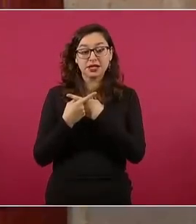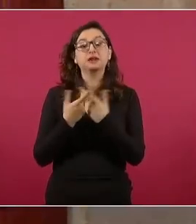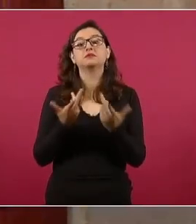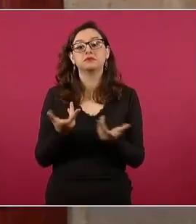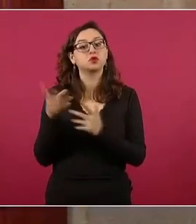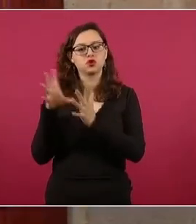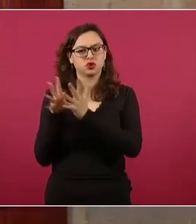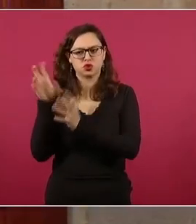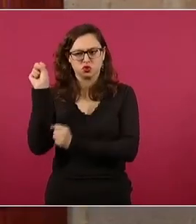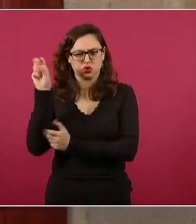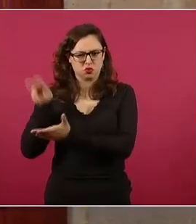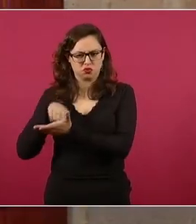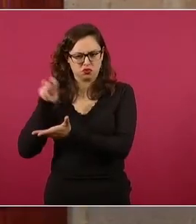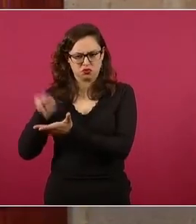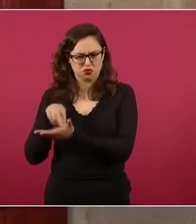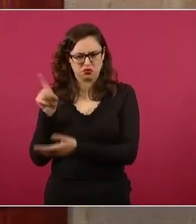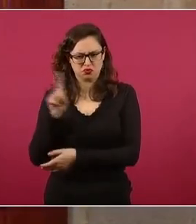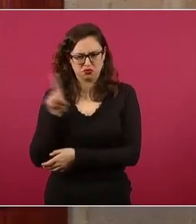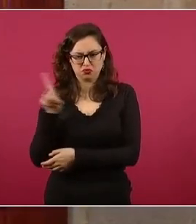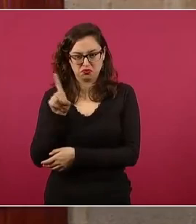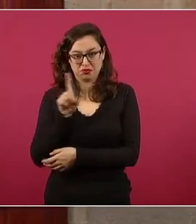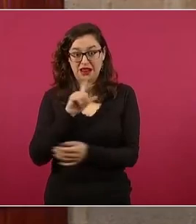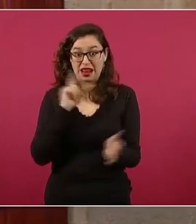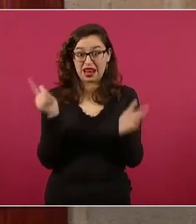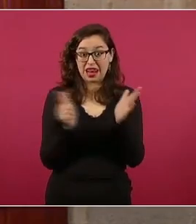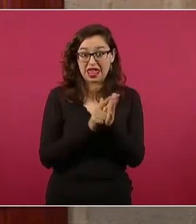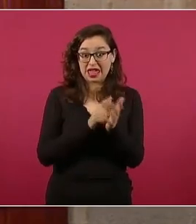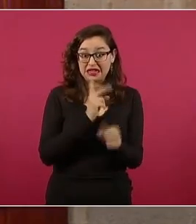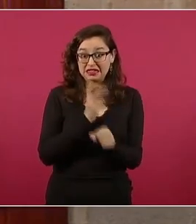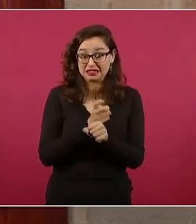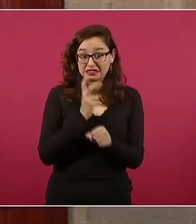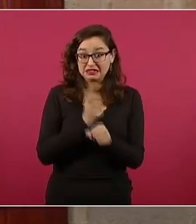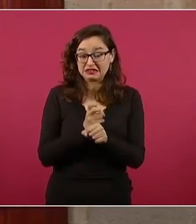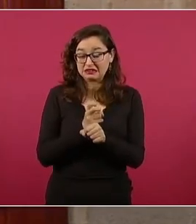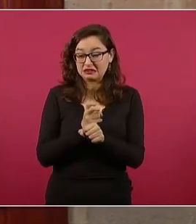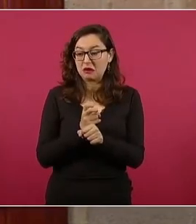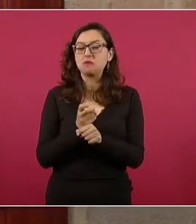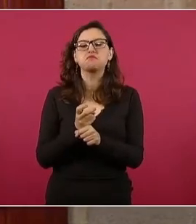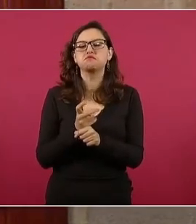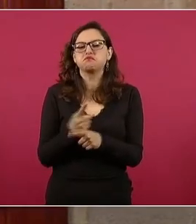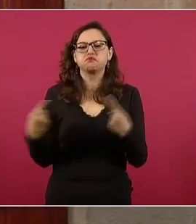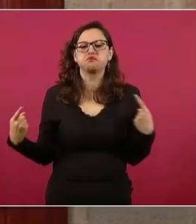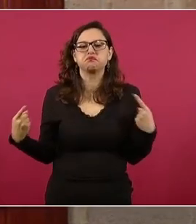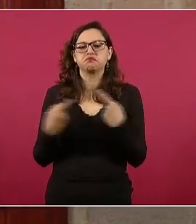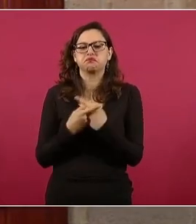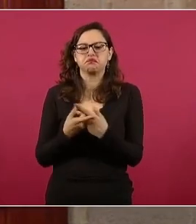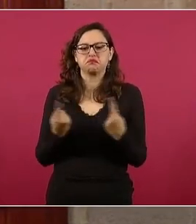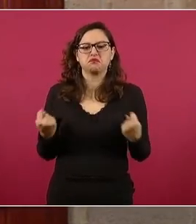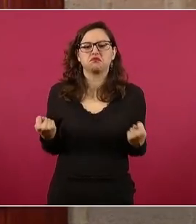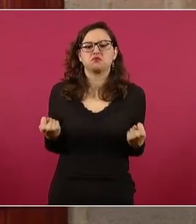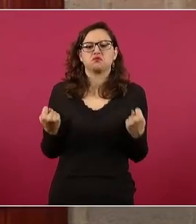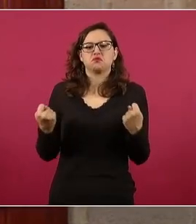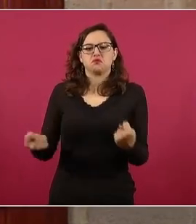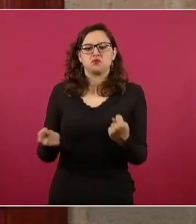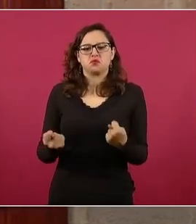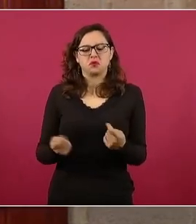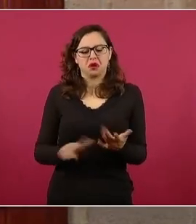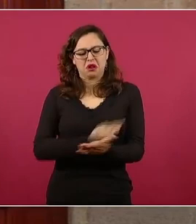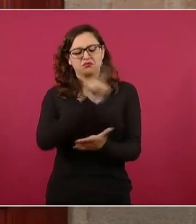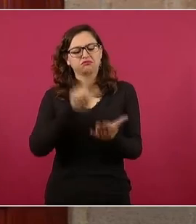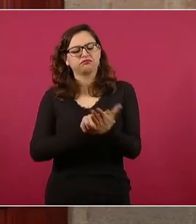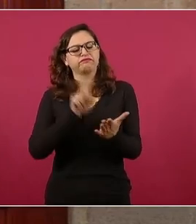constitucional, fue una ley secundaria, permitió a empresas privadas, principalmente extranjeras,